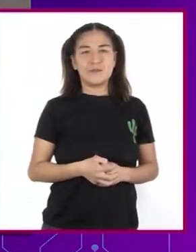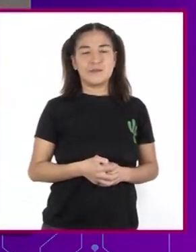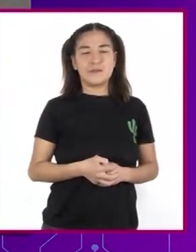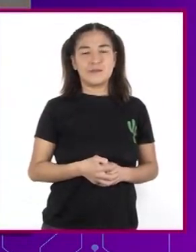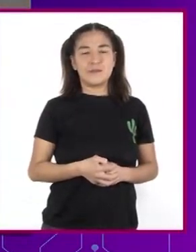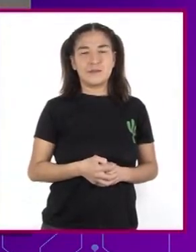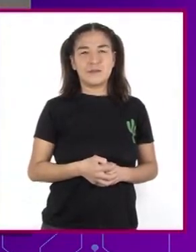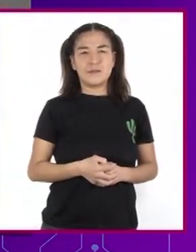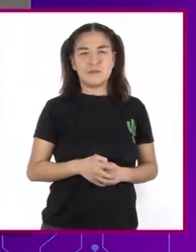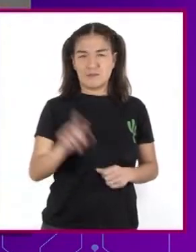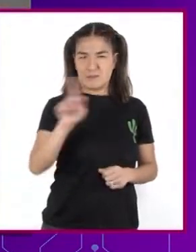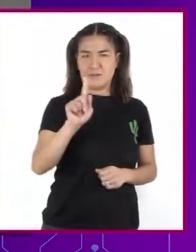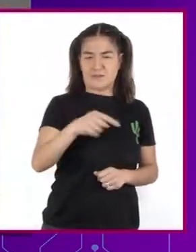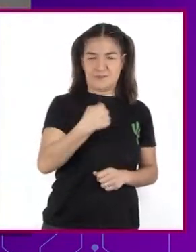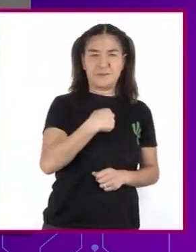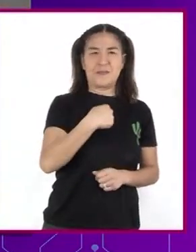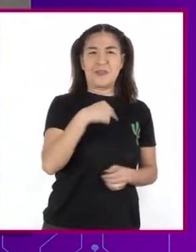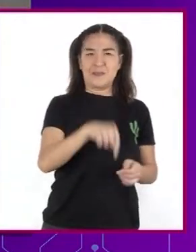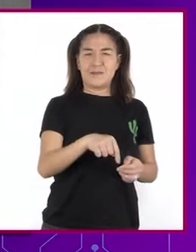Es mío.